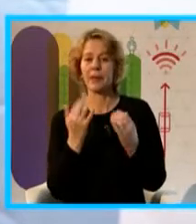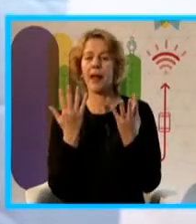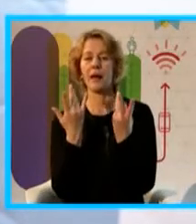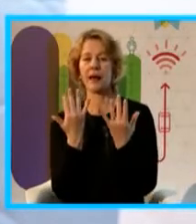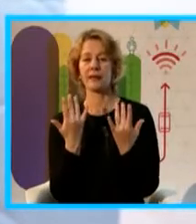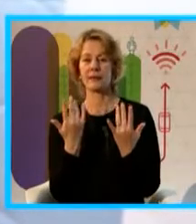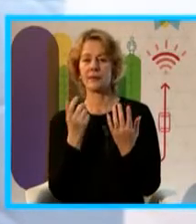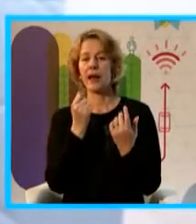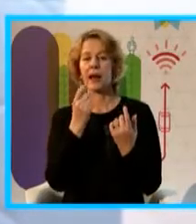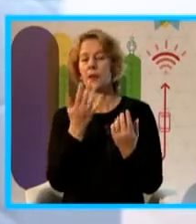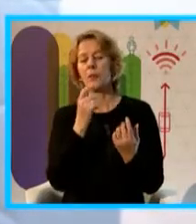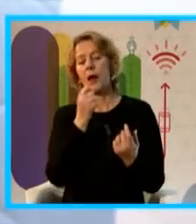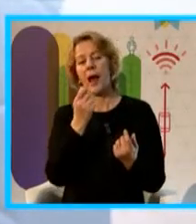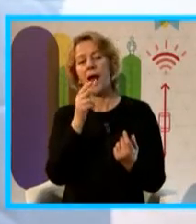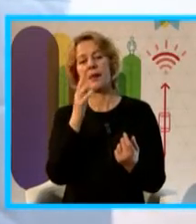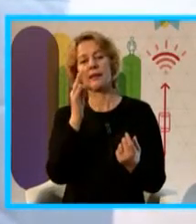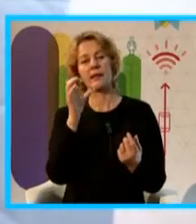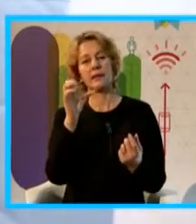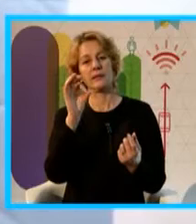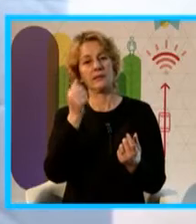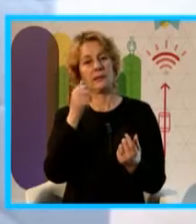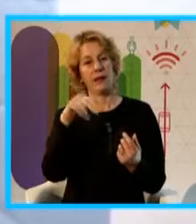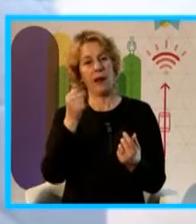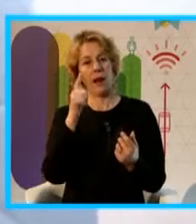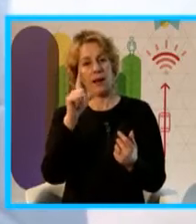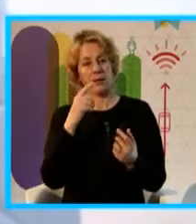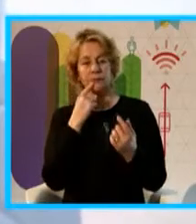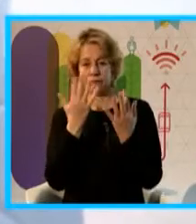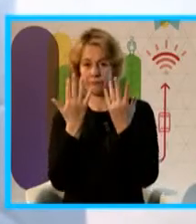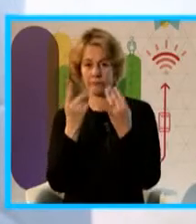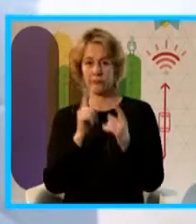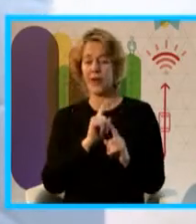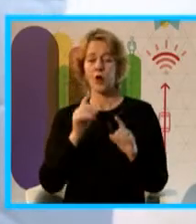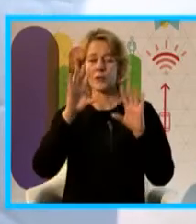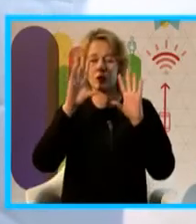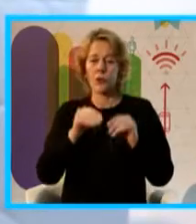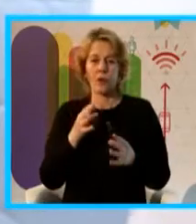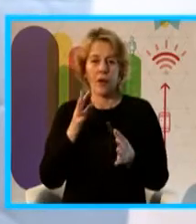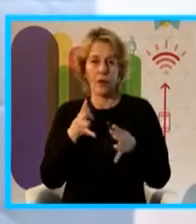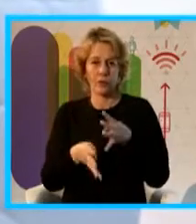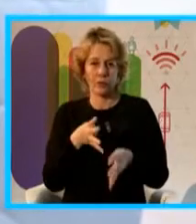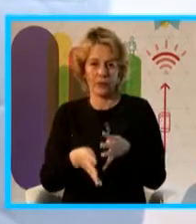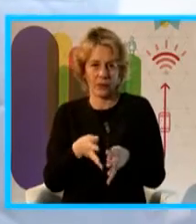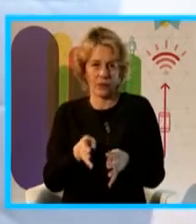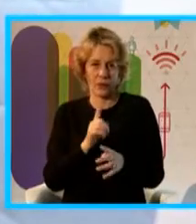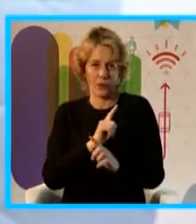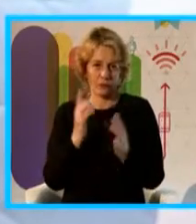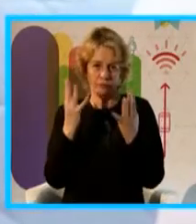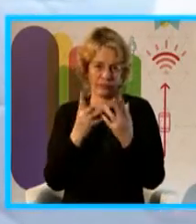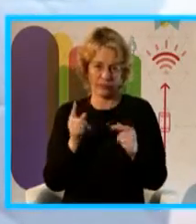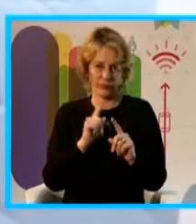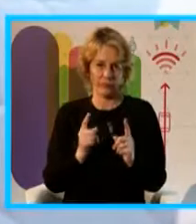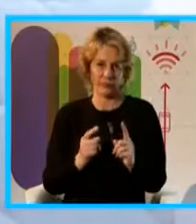La validación de esa información no es totalmente automática. Hay una parte que tiene que pasar por un